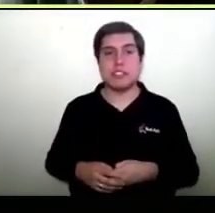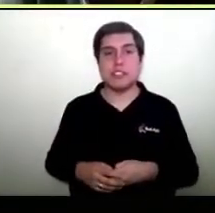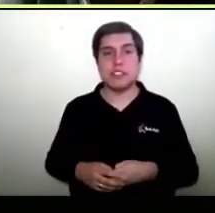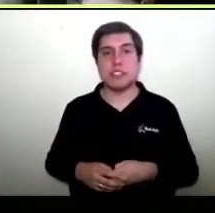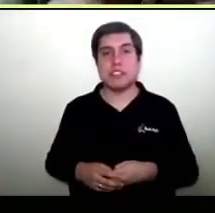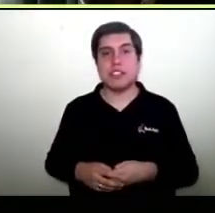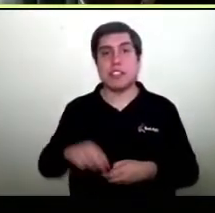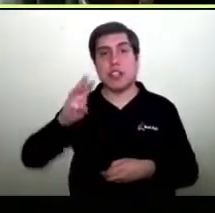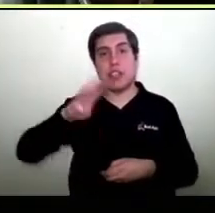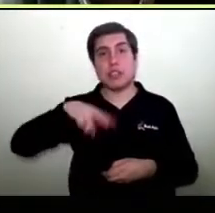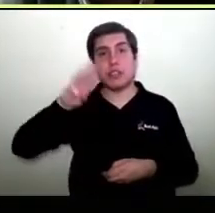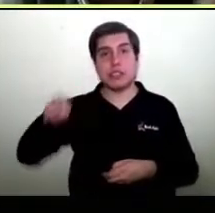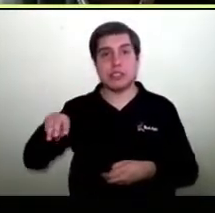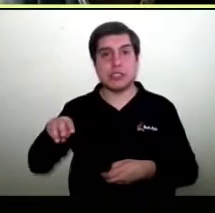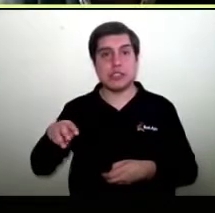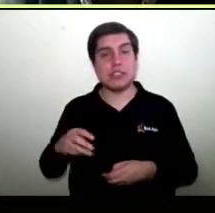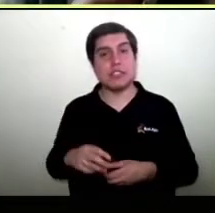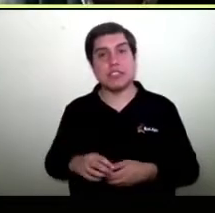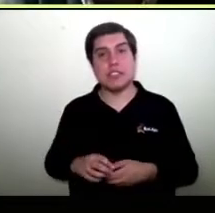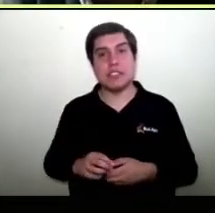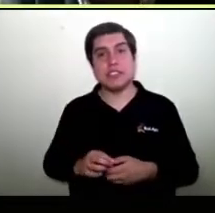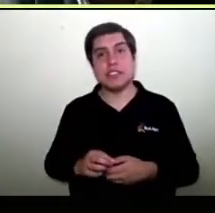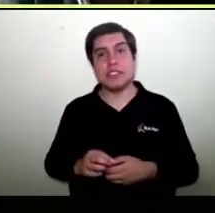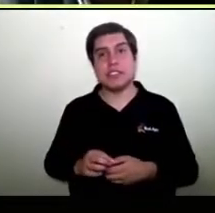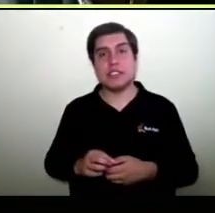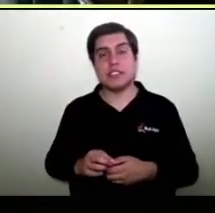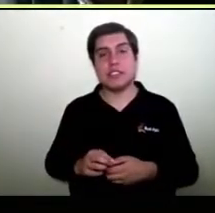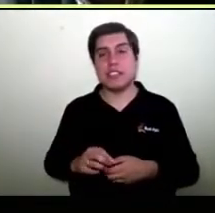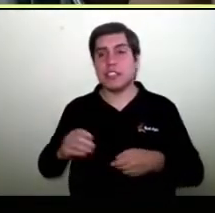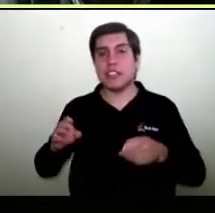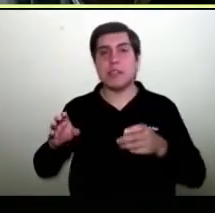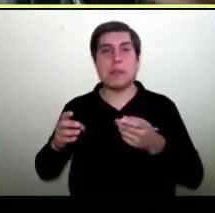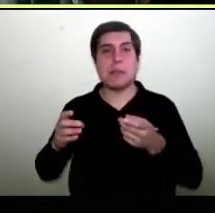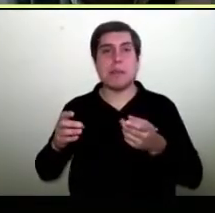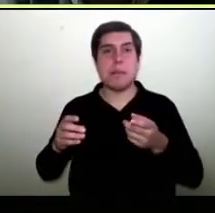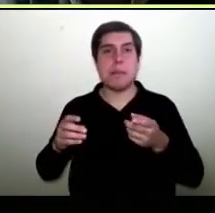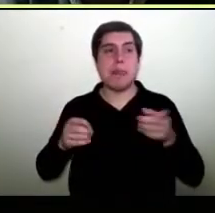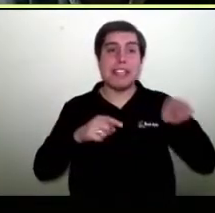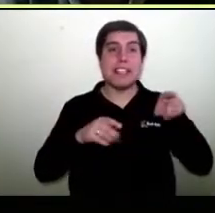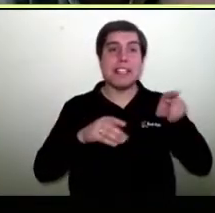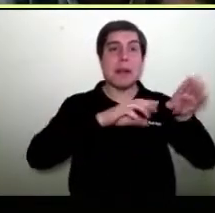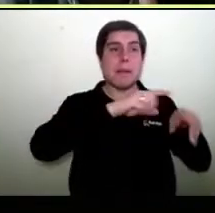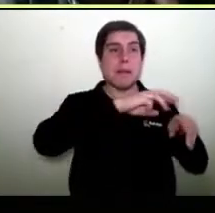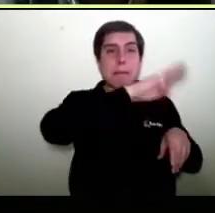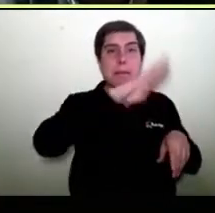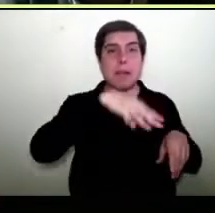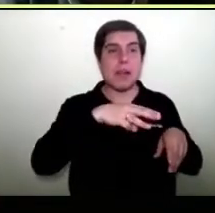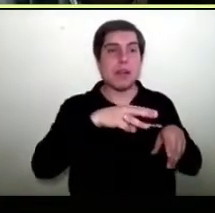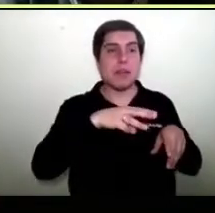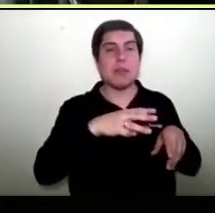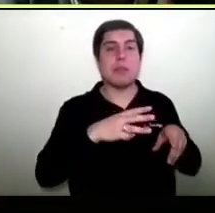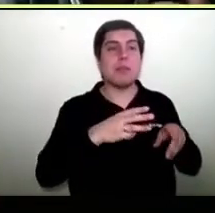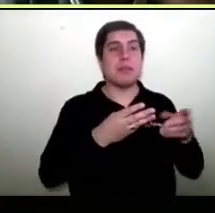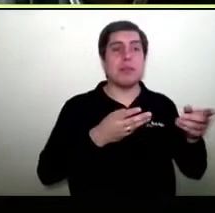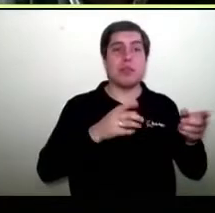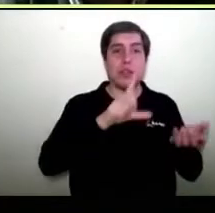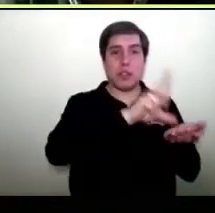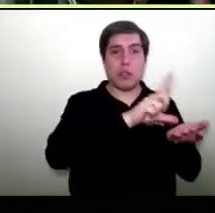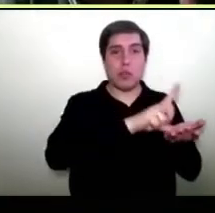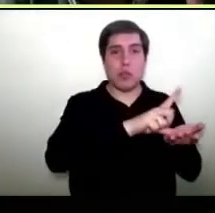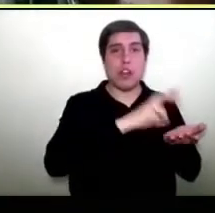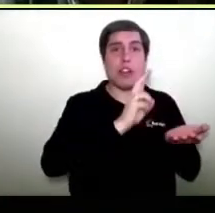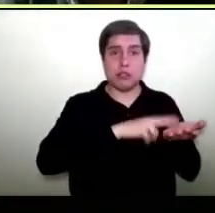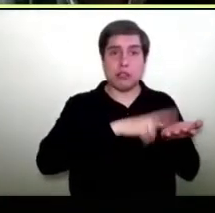mall virtual, lo mismo que los mall físicos, es que el servicio que haya me trae gente distinta. Es decir, en el mall